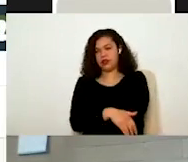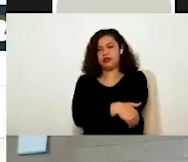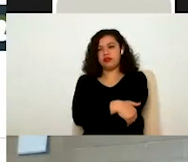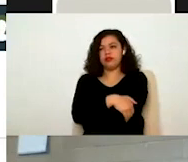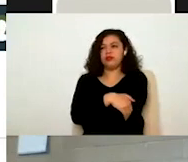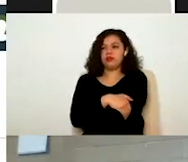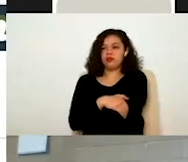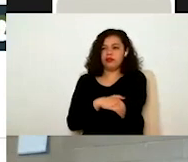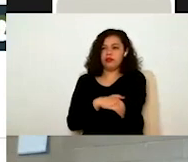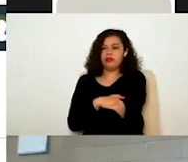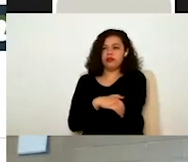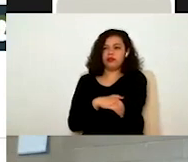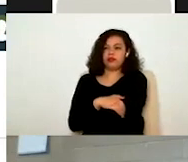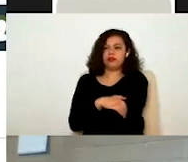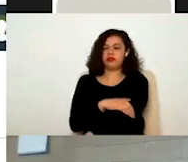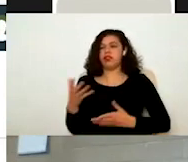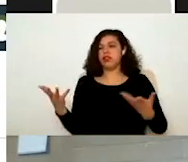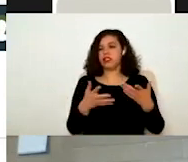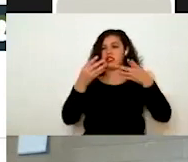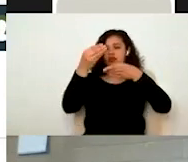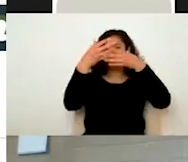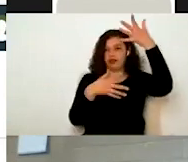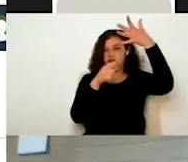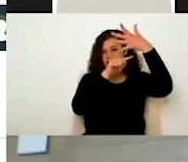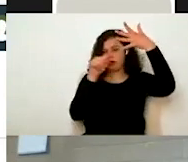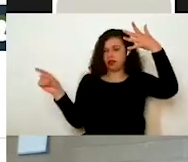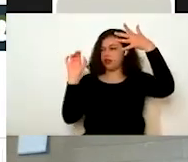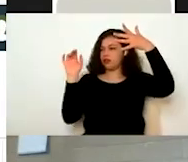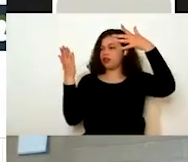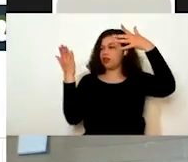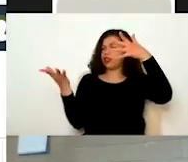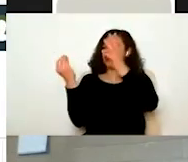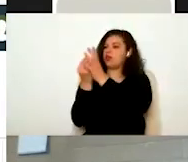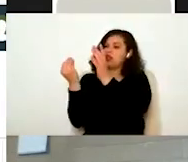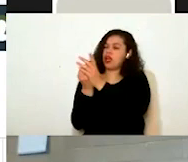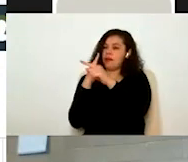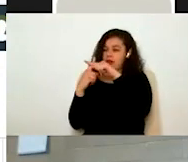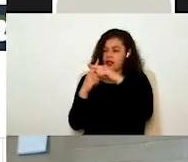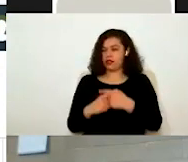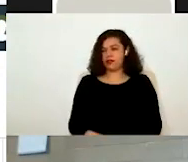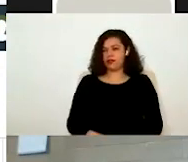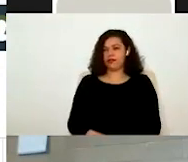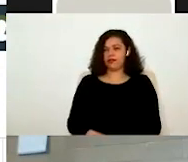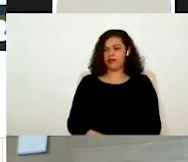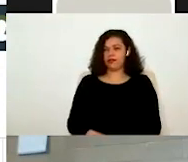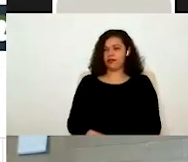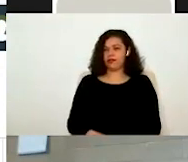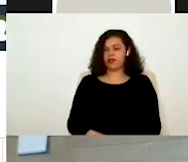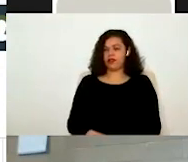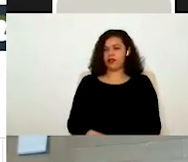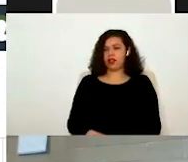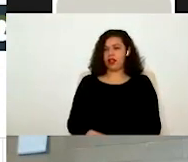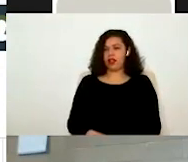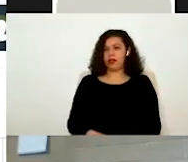Aquí en crear, en la parte de solicitud de contraseñas adicionales, aquí nos tendría que indicar qué persona es